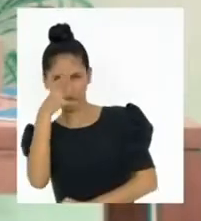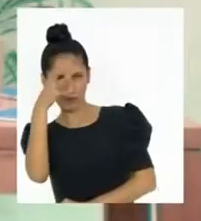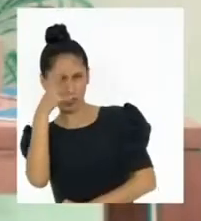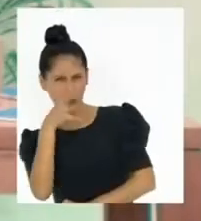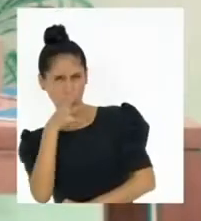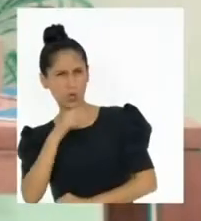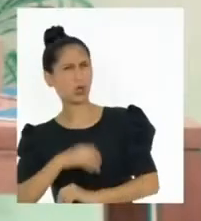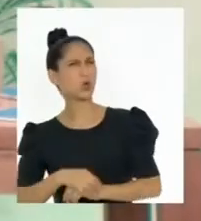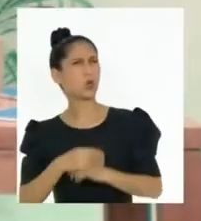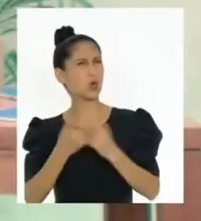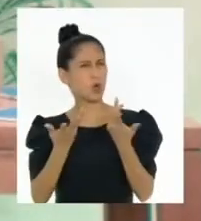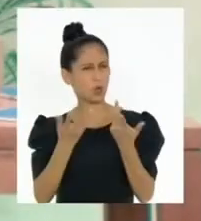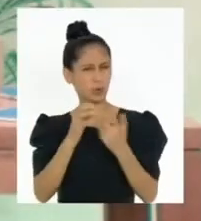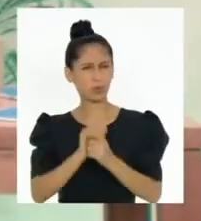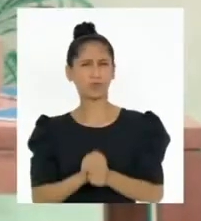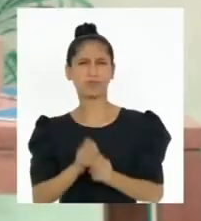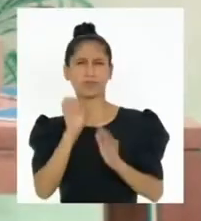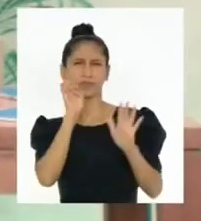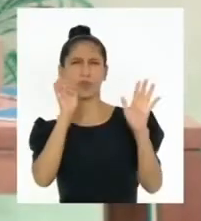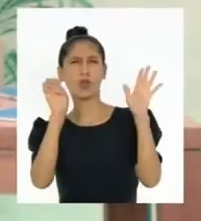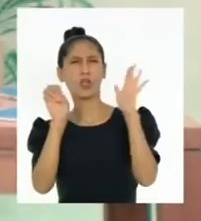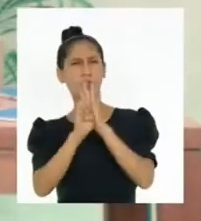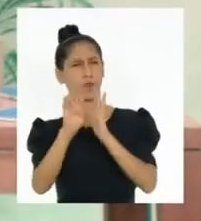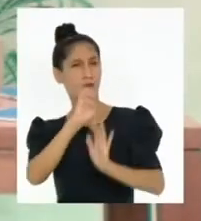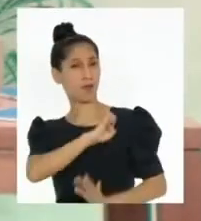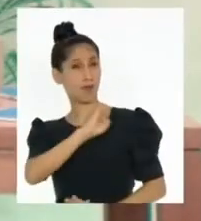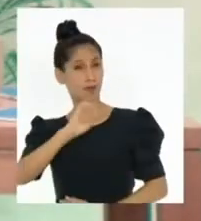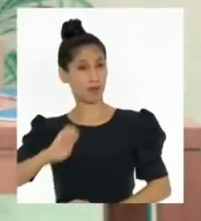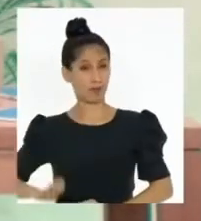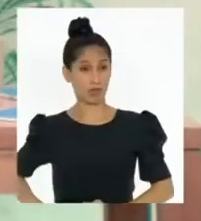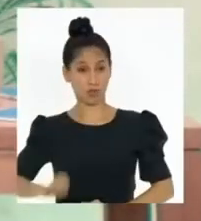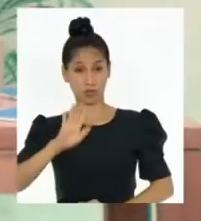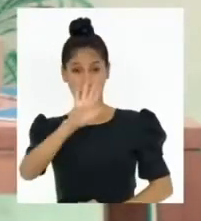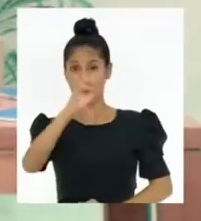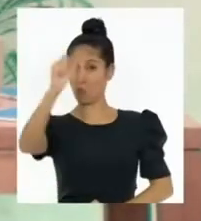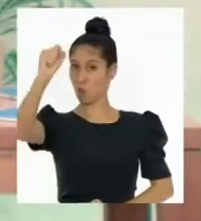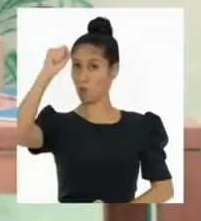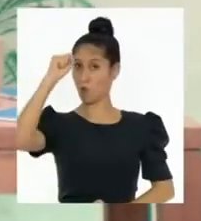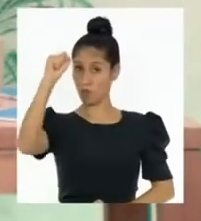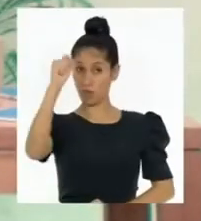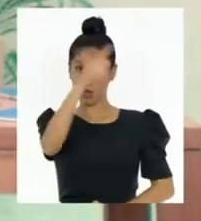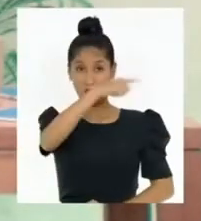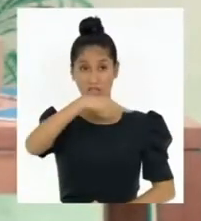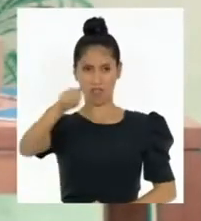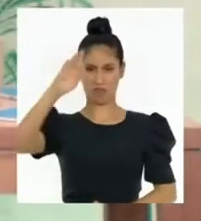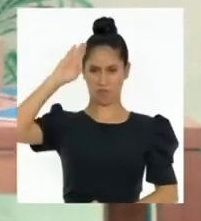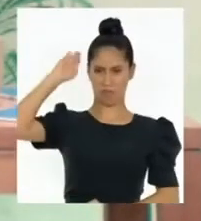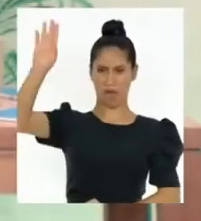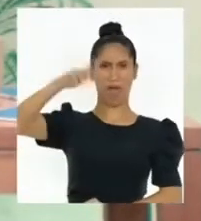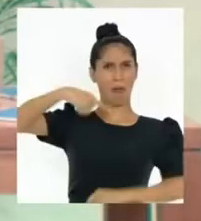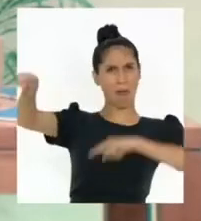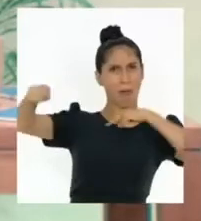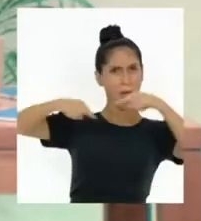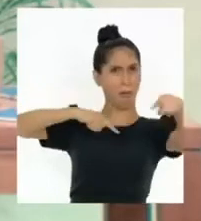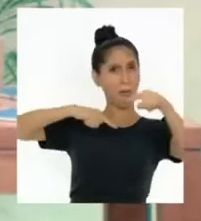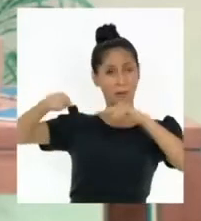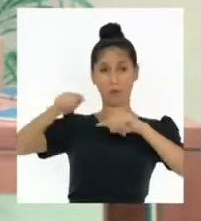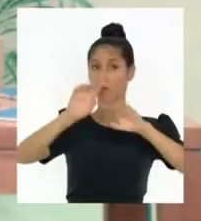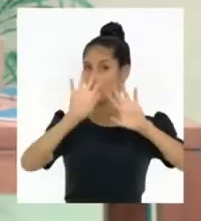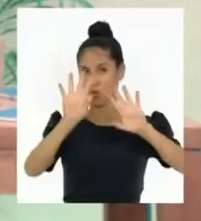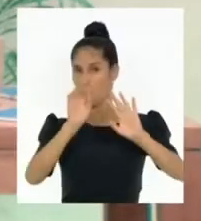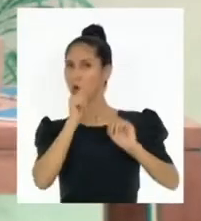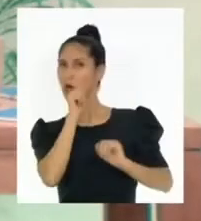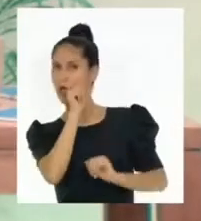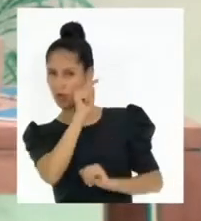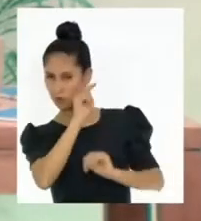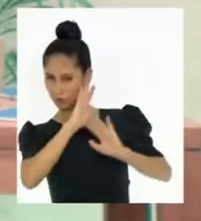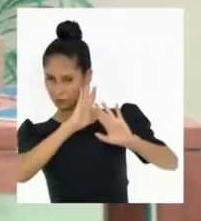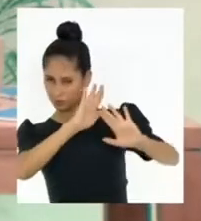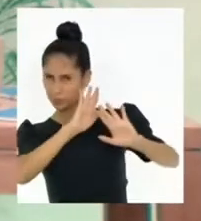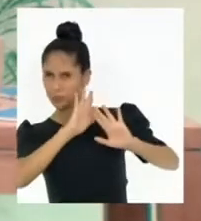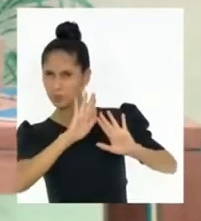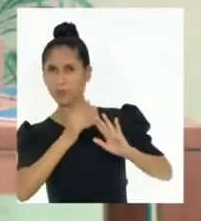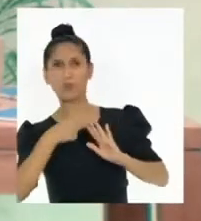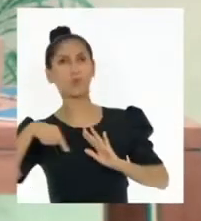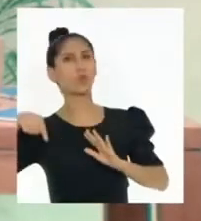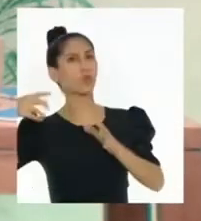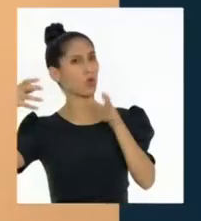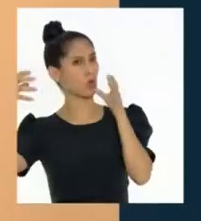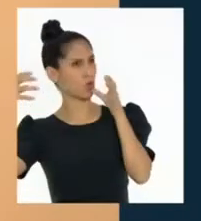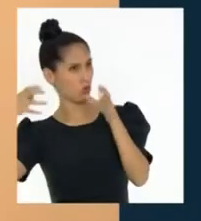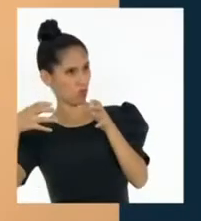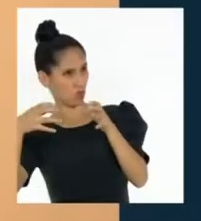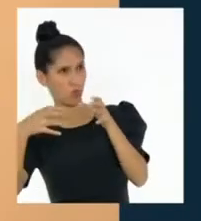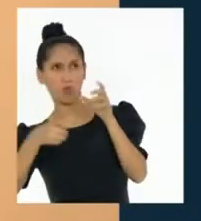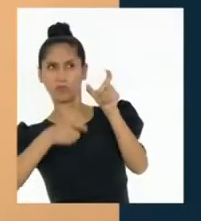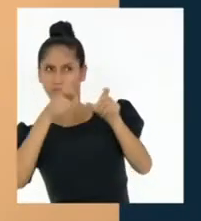Ponerle límites al poder del Estado y a las autoridades elegidas y garantizar la igualdad ante la ley tanto a las ciudadanas como a los